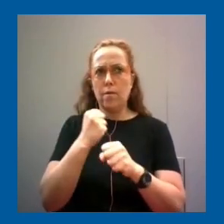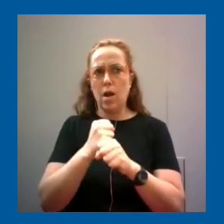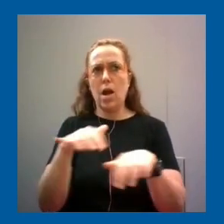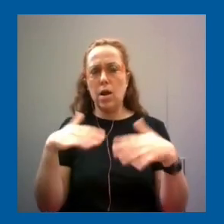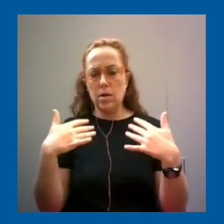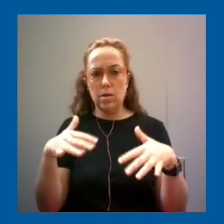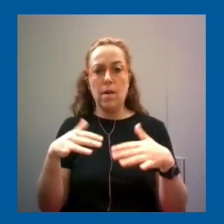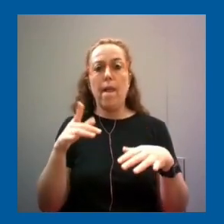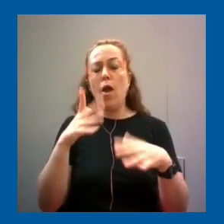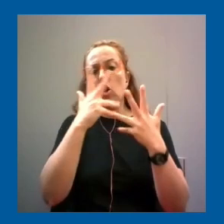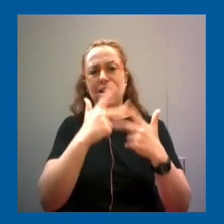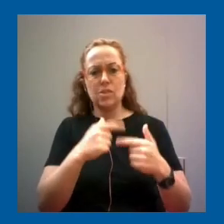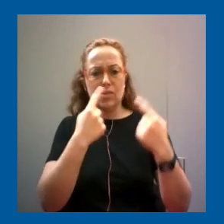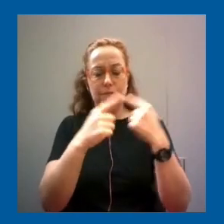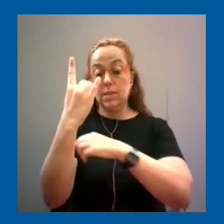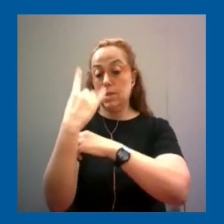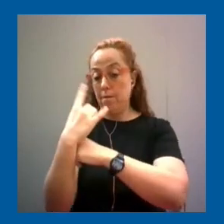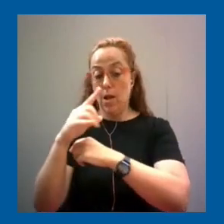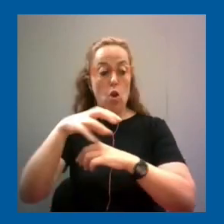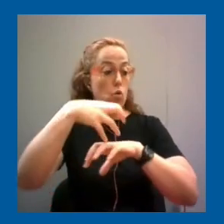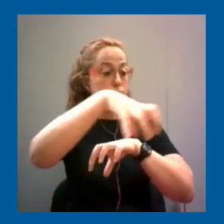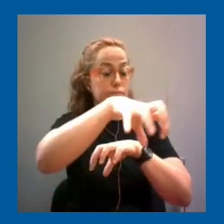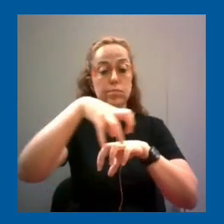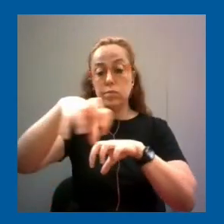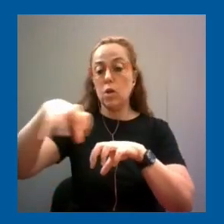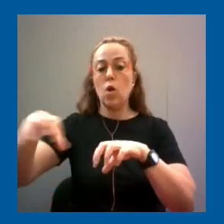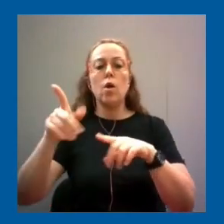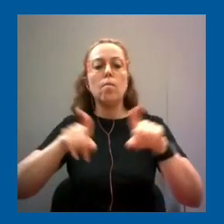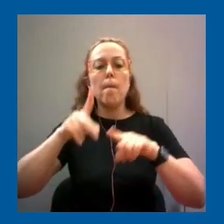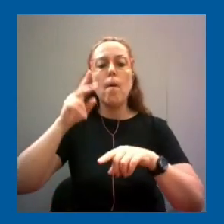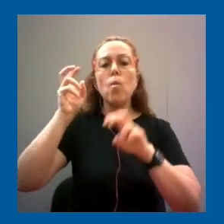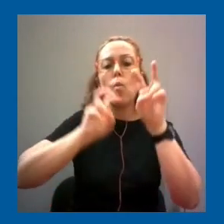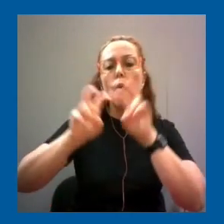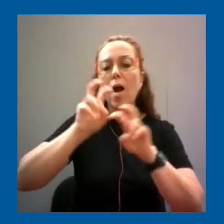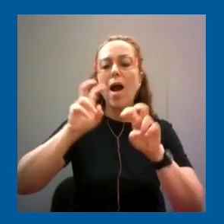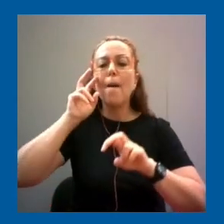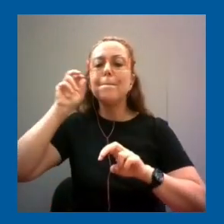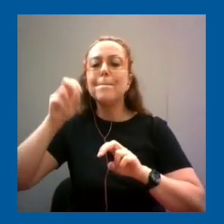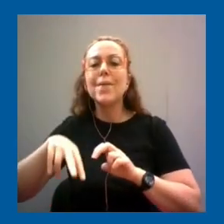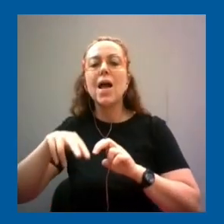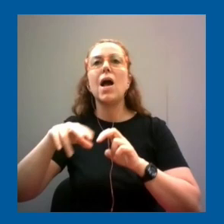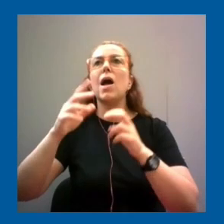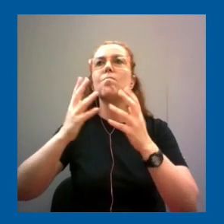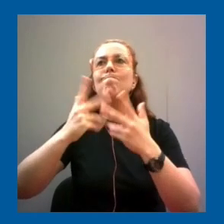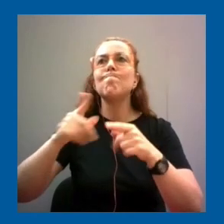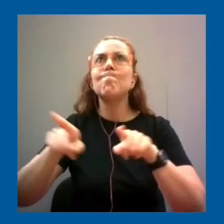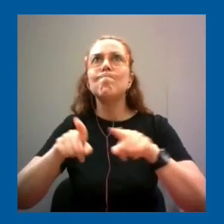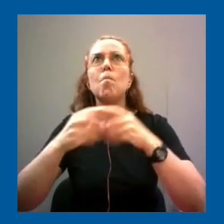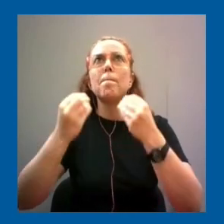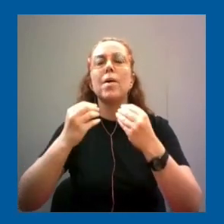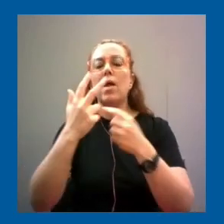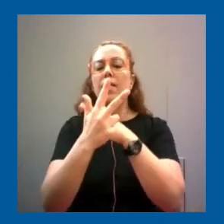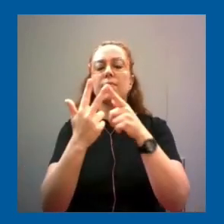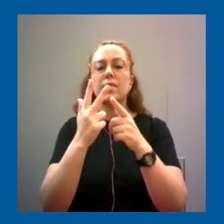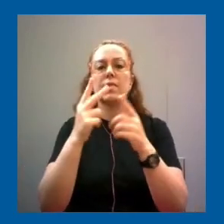organizaciones, incluida Ceibal, en una estrategia de abordaje de estos temas, donde se plantean tres ejes principales, el uso crítico y